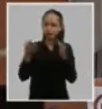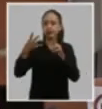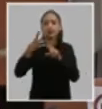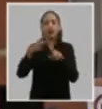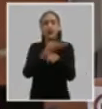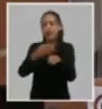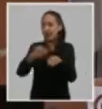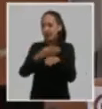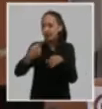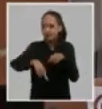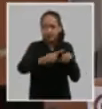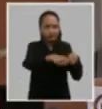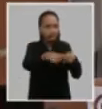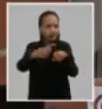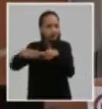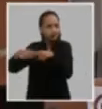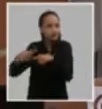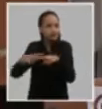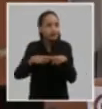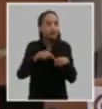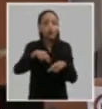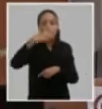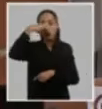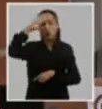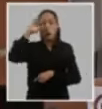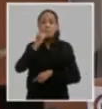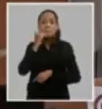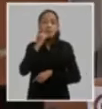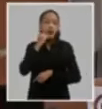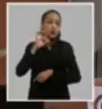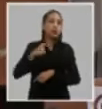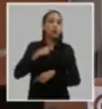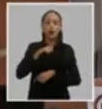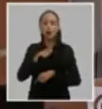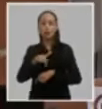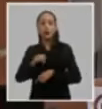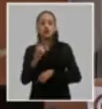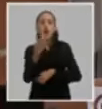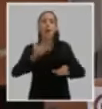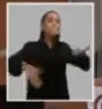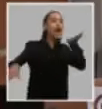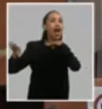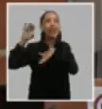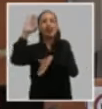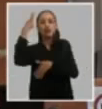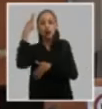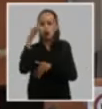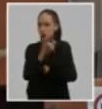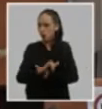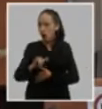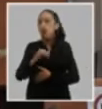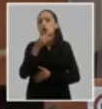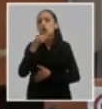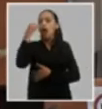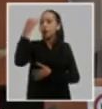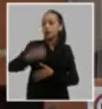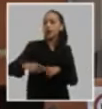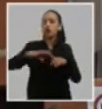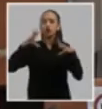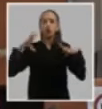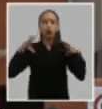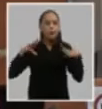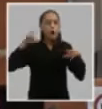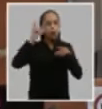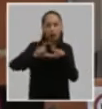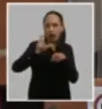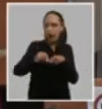oportunidades que tenemos en el país más allá de las modalidades tradicionales de sol y playa aprovechando el turismo de naturaleza y el turismo rural el turismo cultural